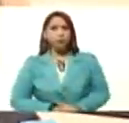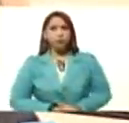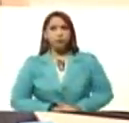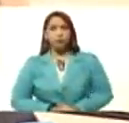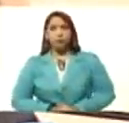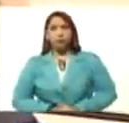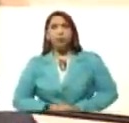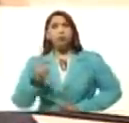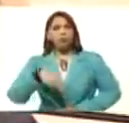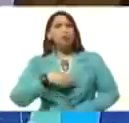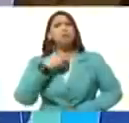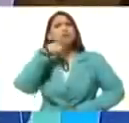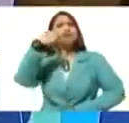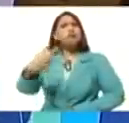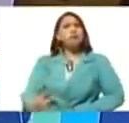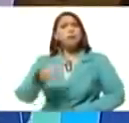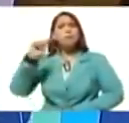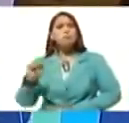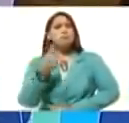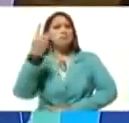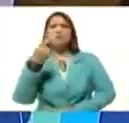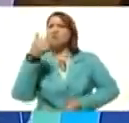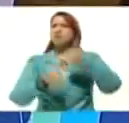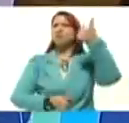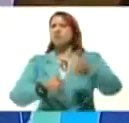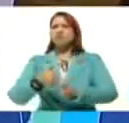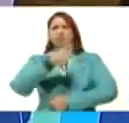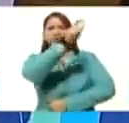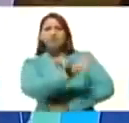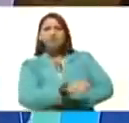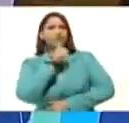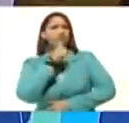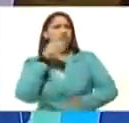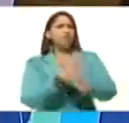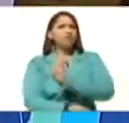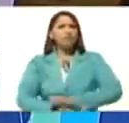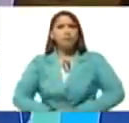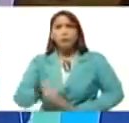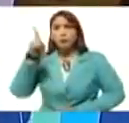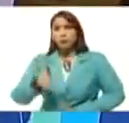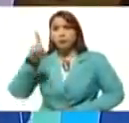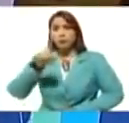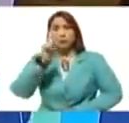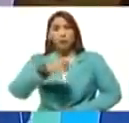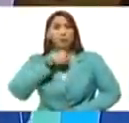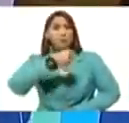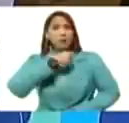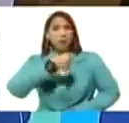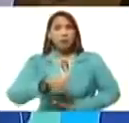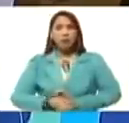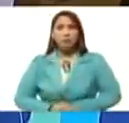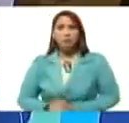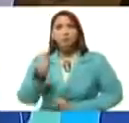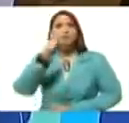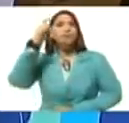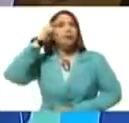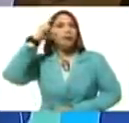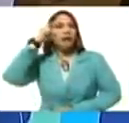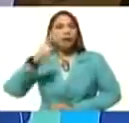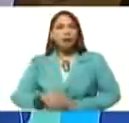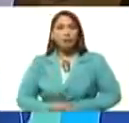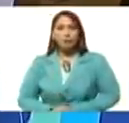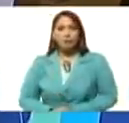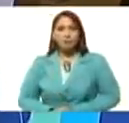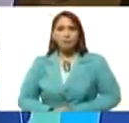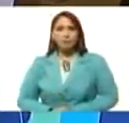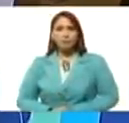Y como vocera principal, a la diputada periodista Tania Díaz.